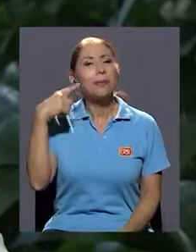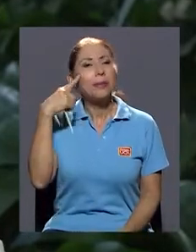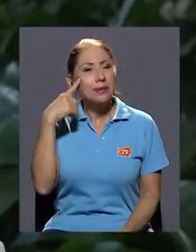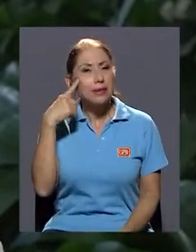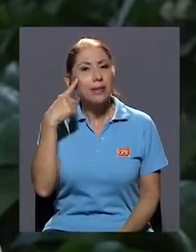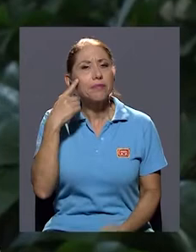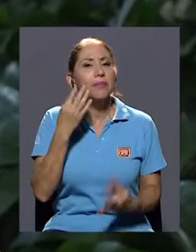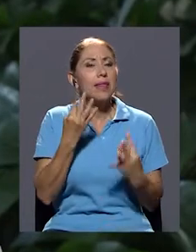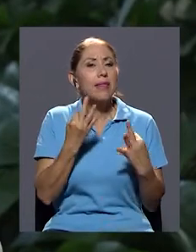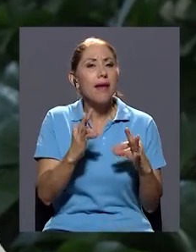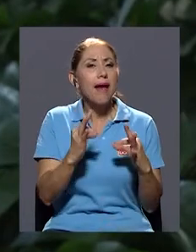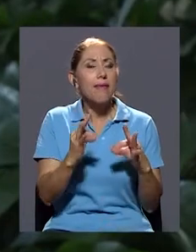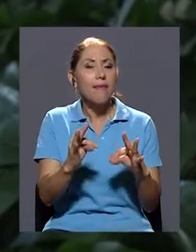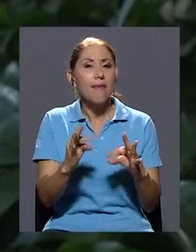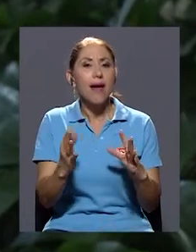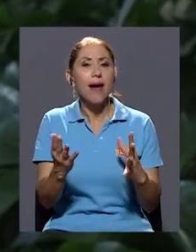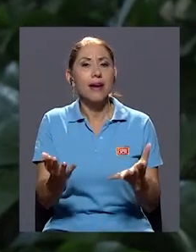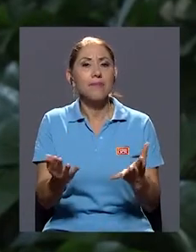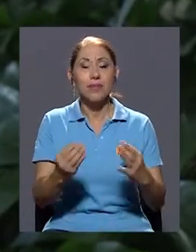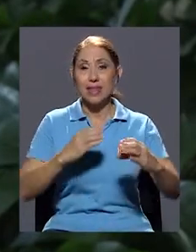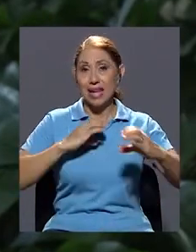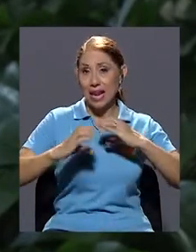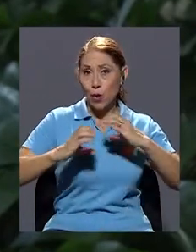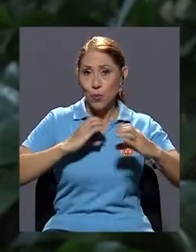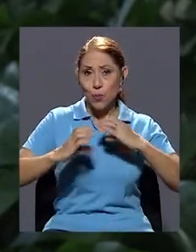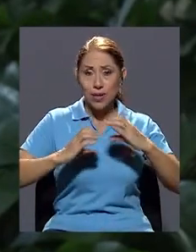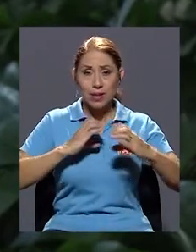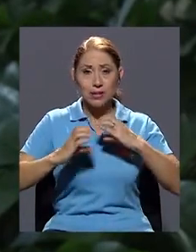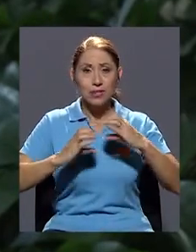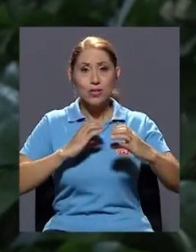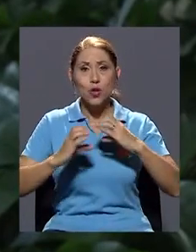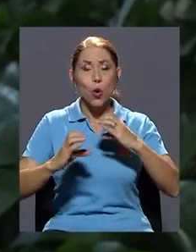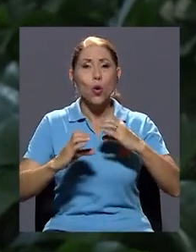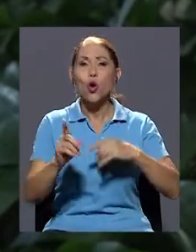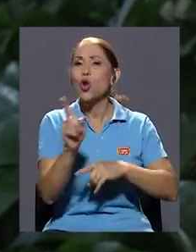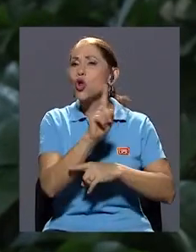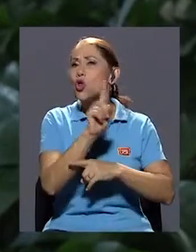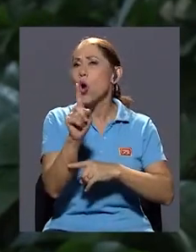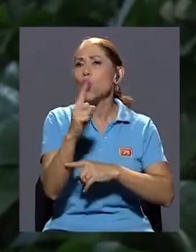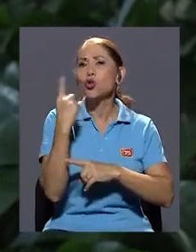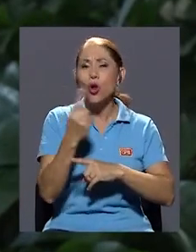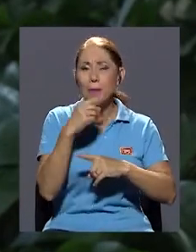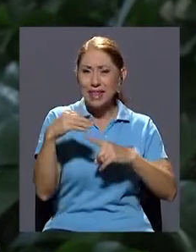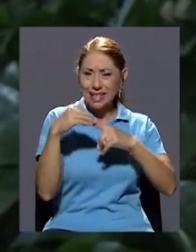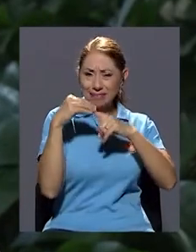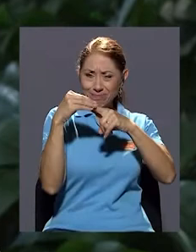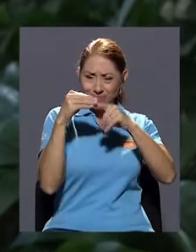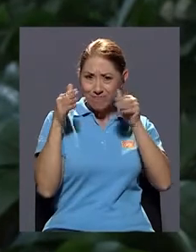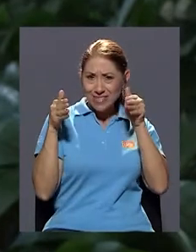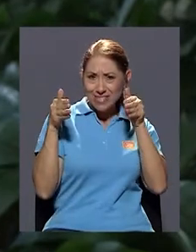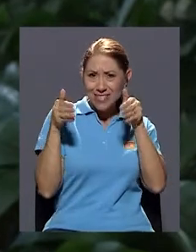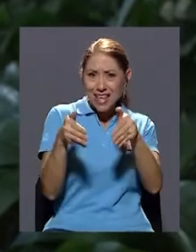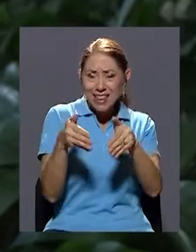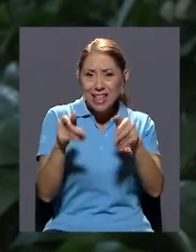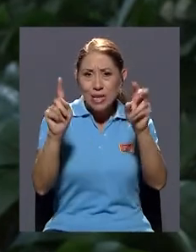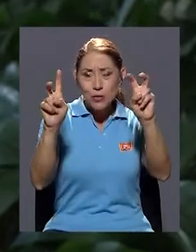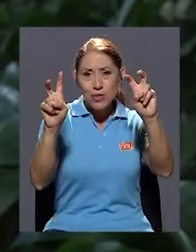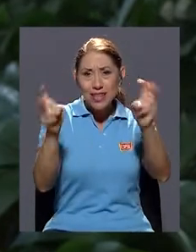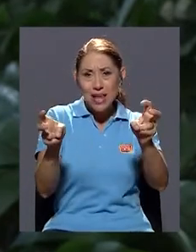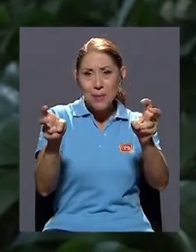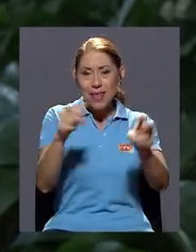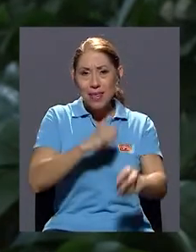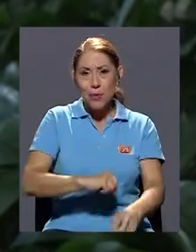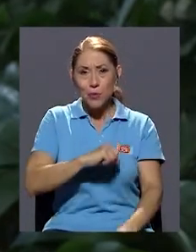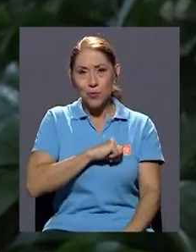pensaría es tratar de que la comunicación no se centre o no esté fundamentada en un